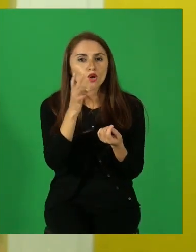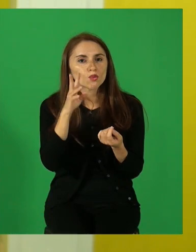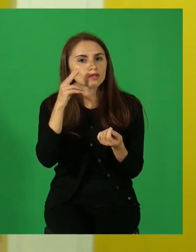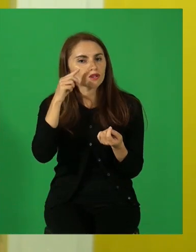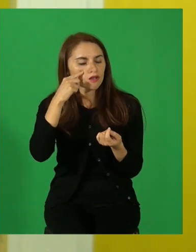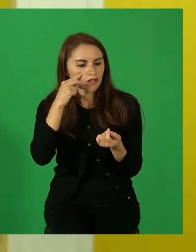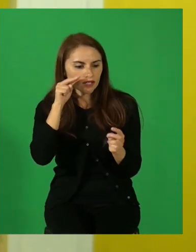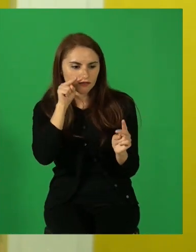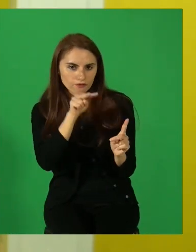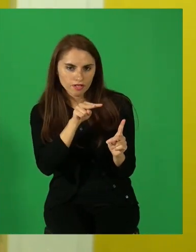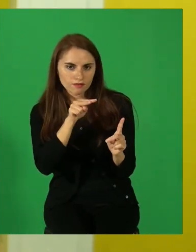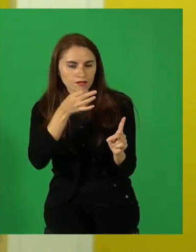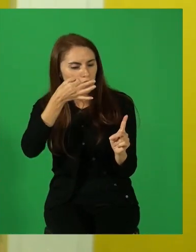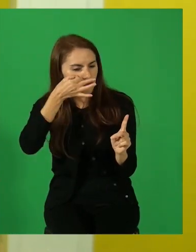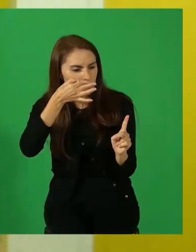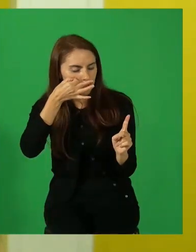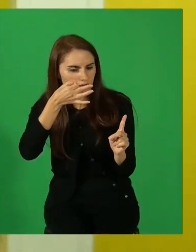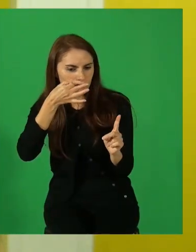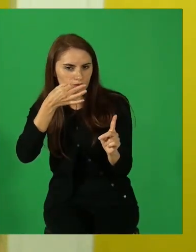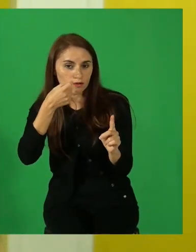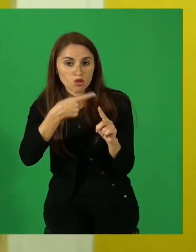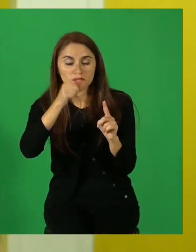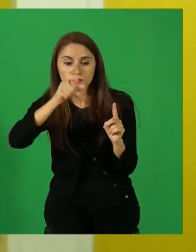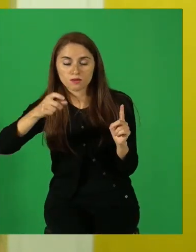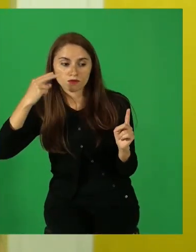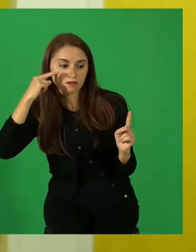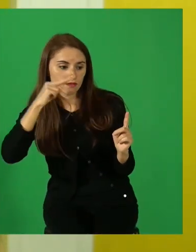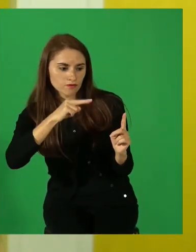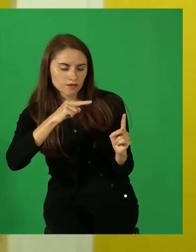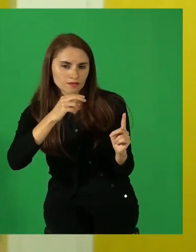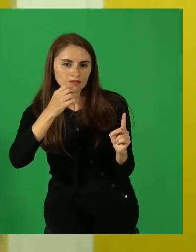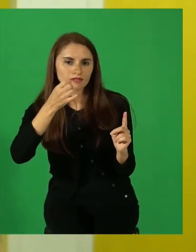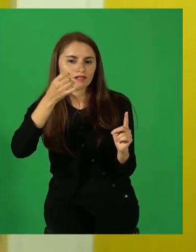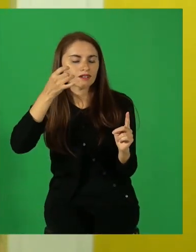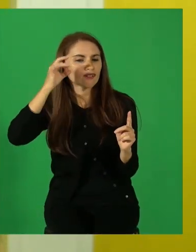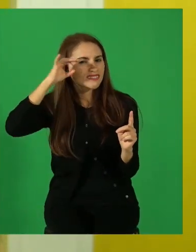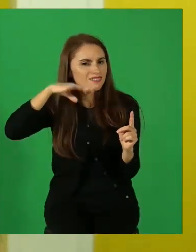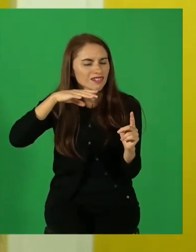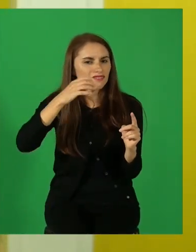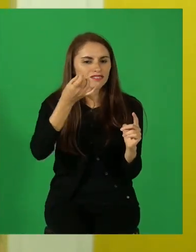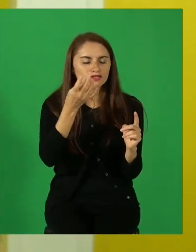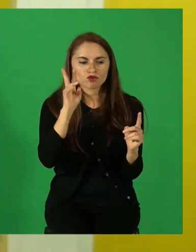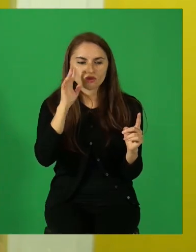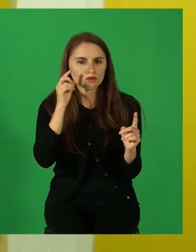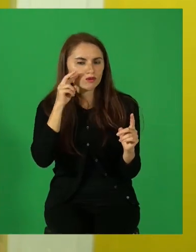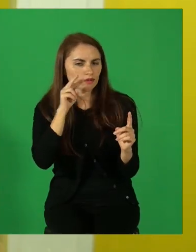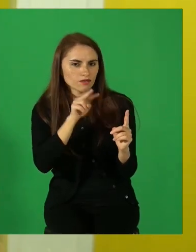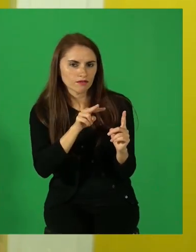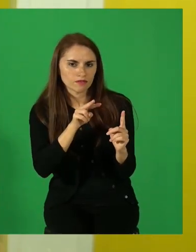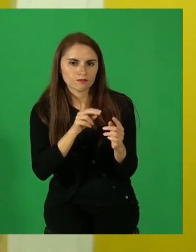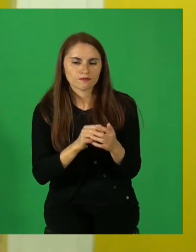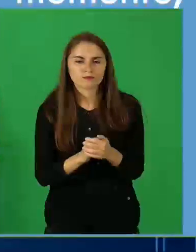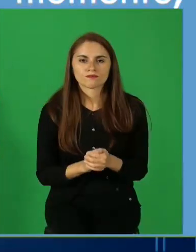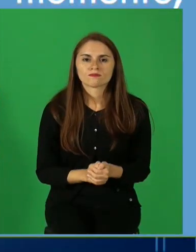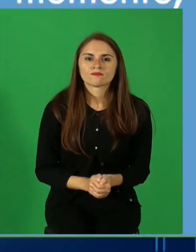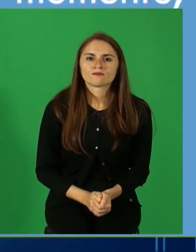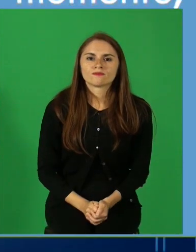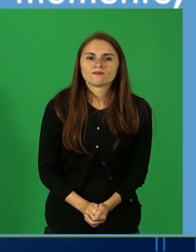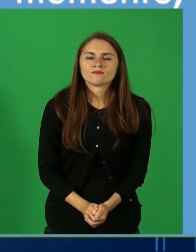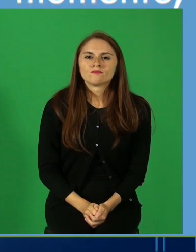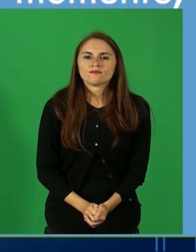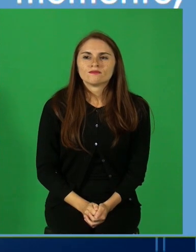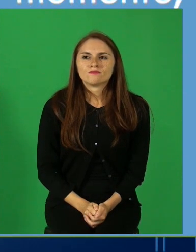observable por él y por cualquiera. Por ejemplo, el personaje parcial o de conocimiento